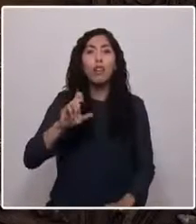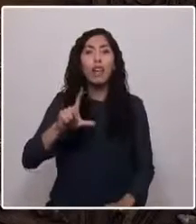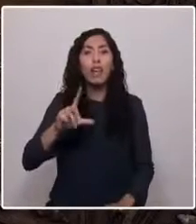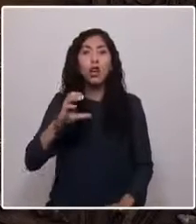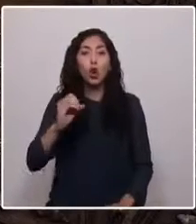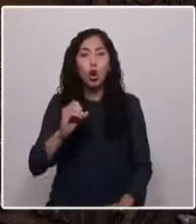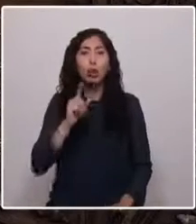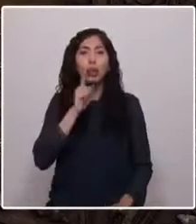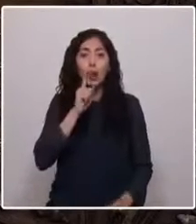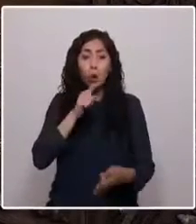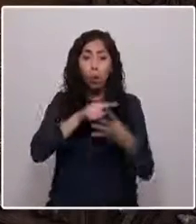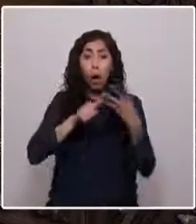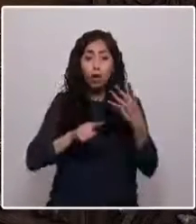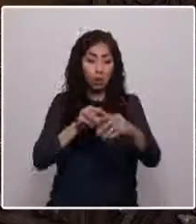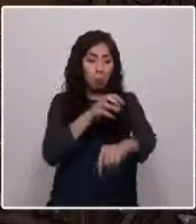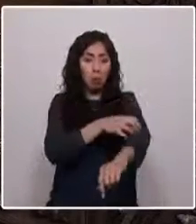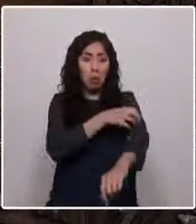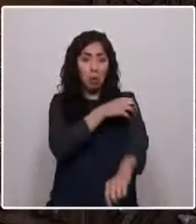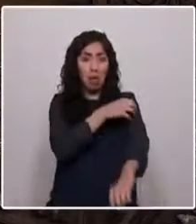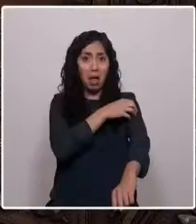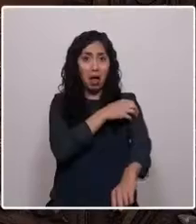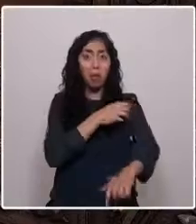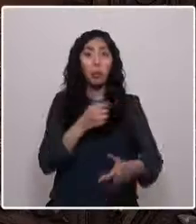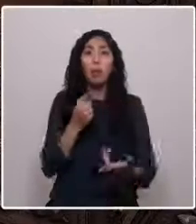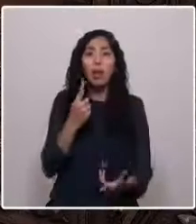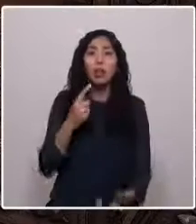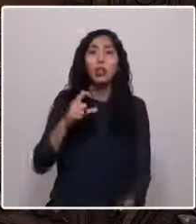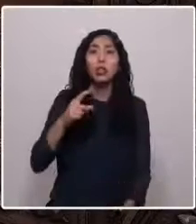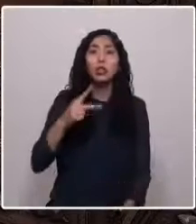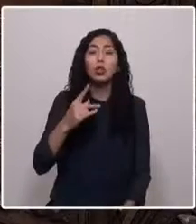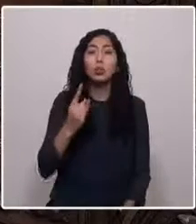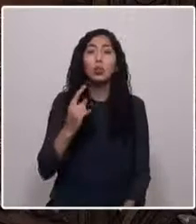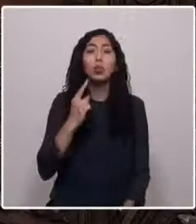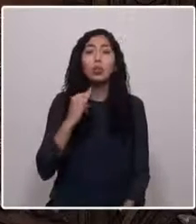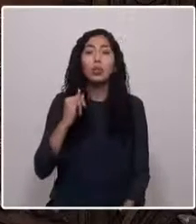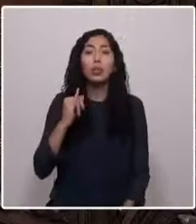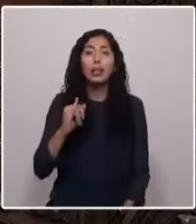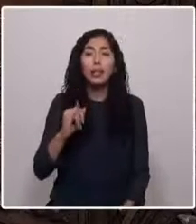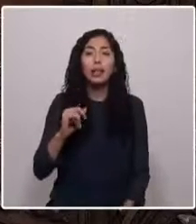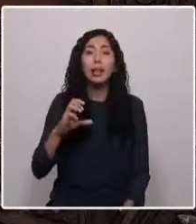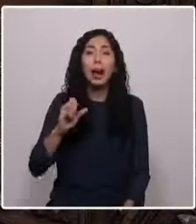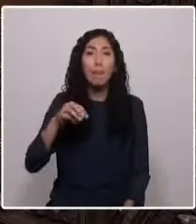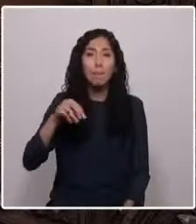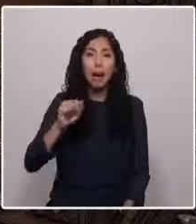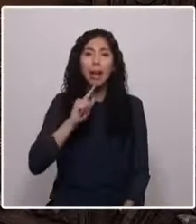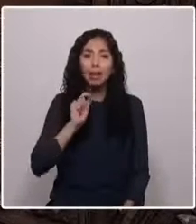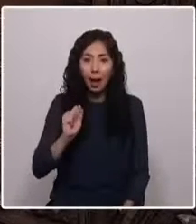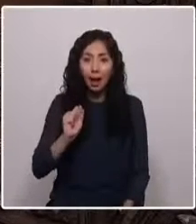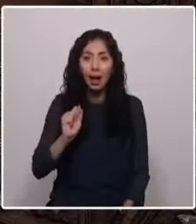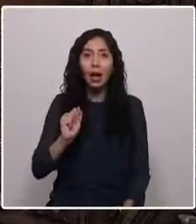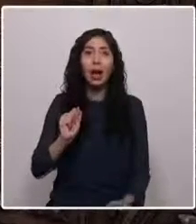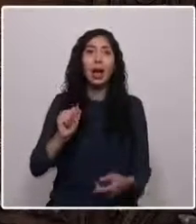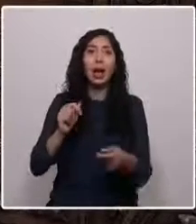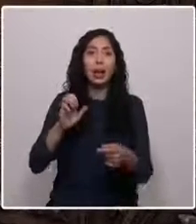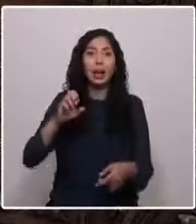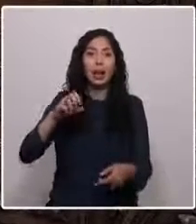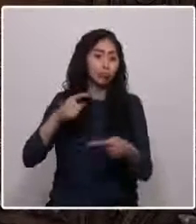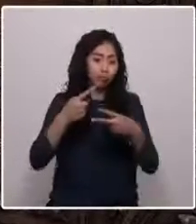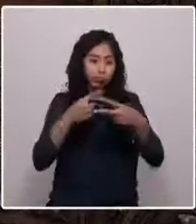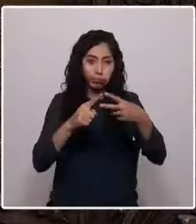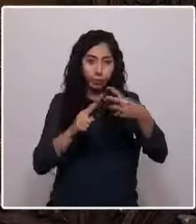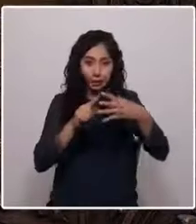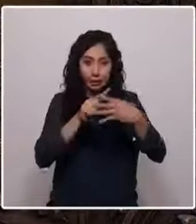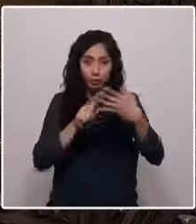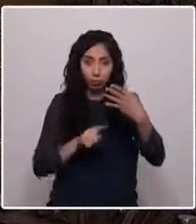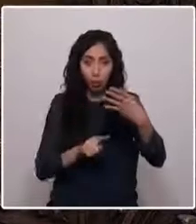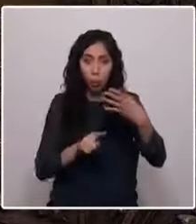divisiones. La histórica Chukicamata, Rado Miro Tomich, Ministro Álex y El Abra, una quinta, la minera Gaby.